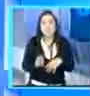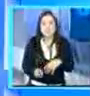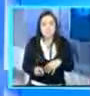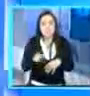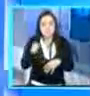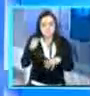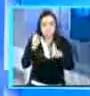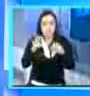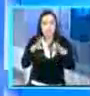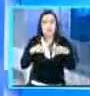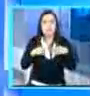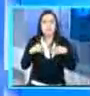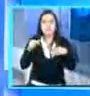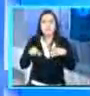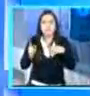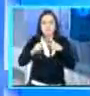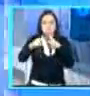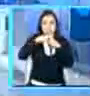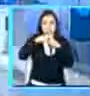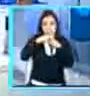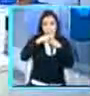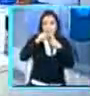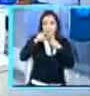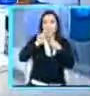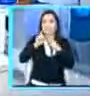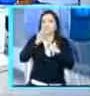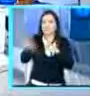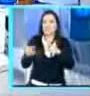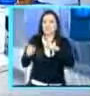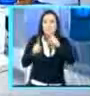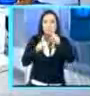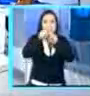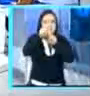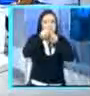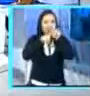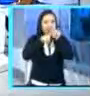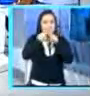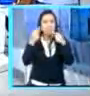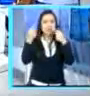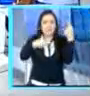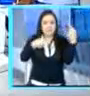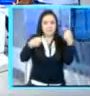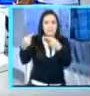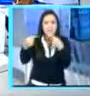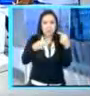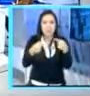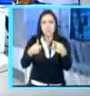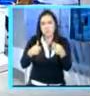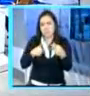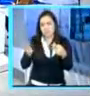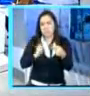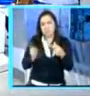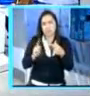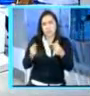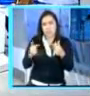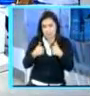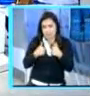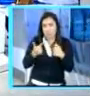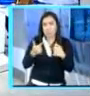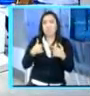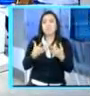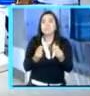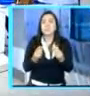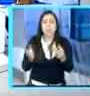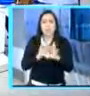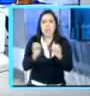esta carga impositiva o no? Porque realmente ellos se quedaban de una manera un poco segura, diciendo que no había que subir impuestos, por ejemplo,